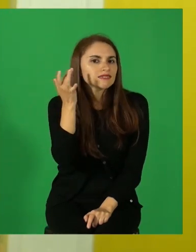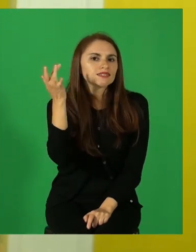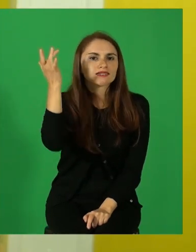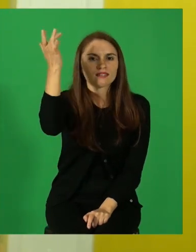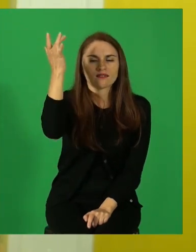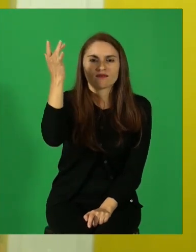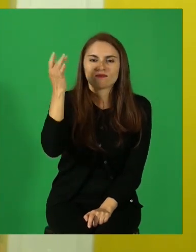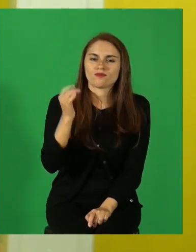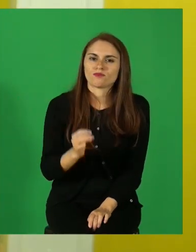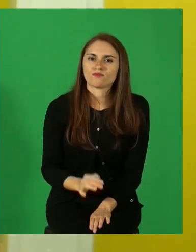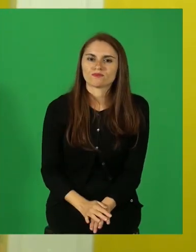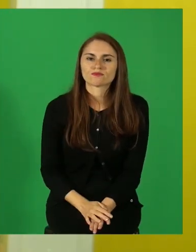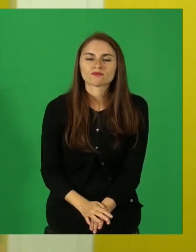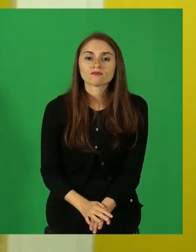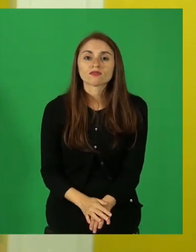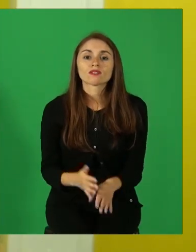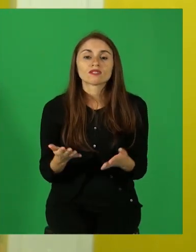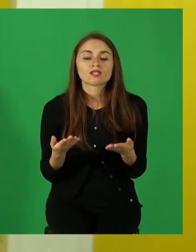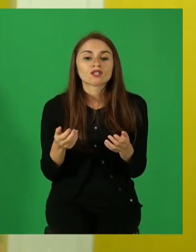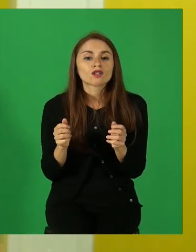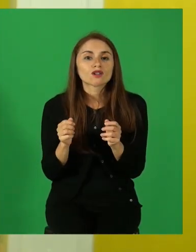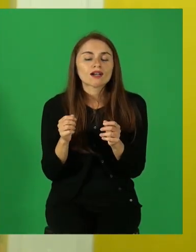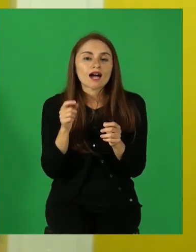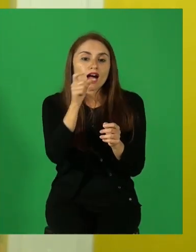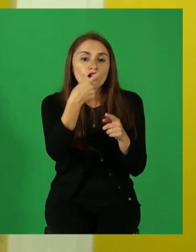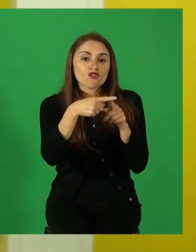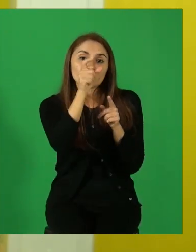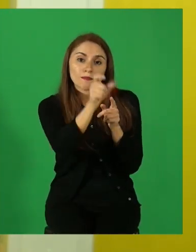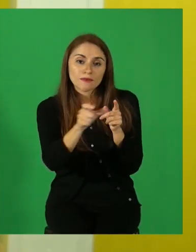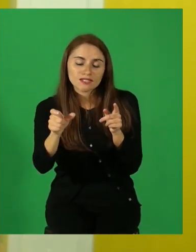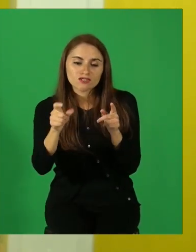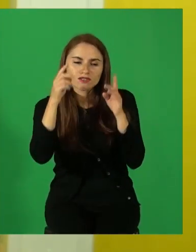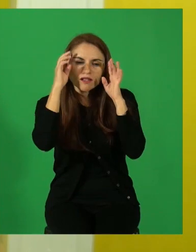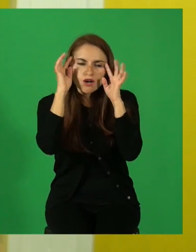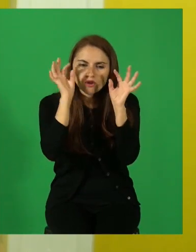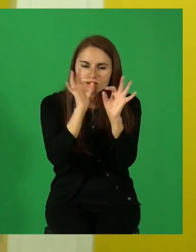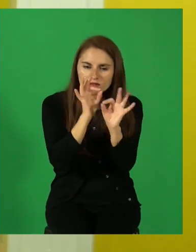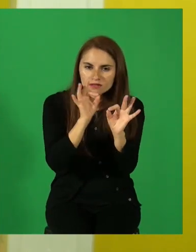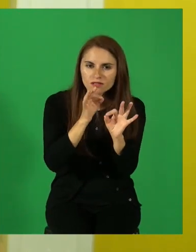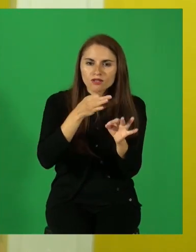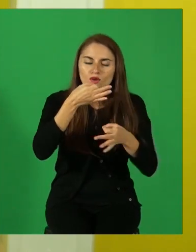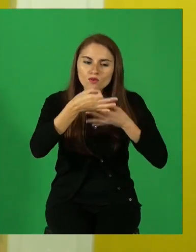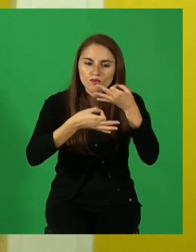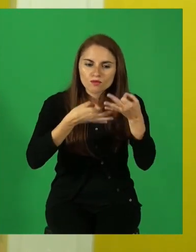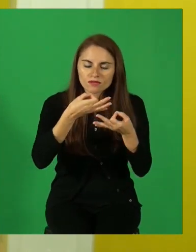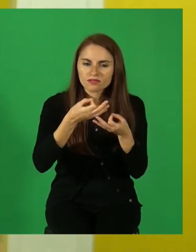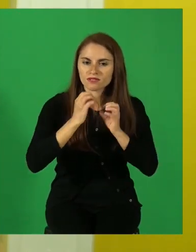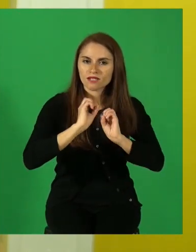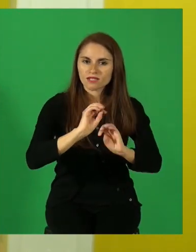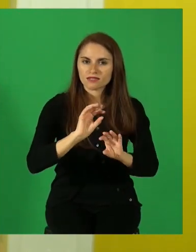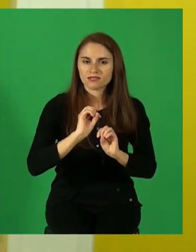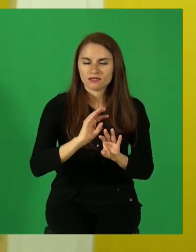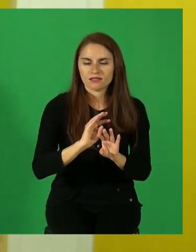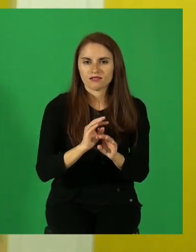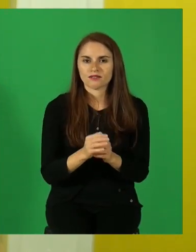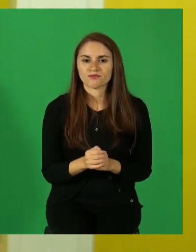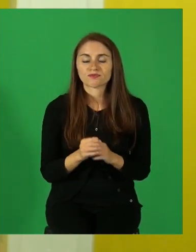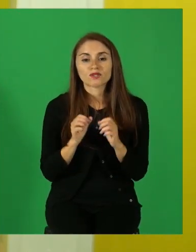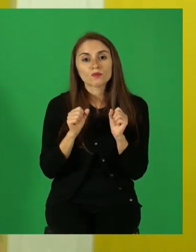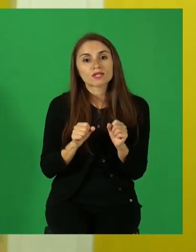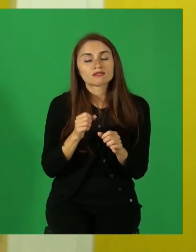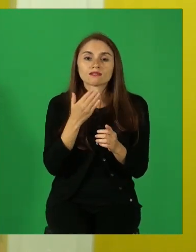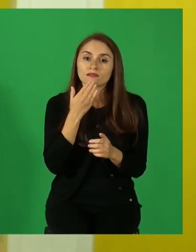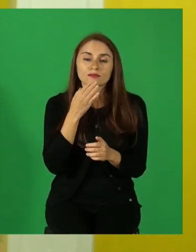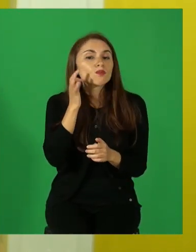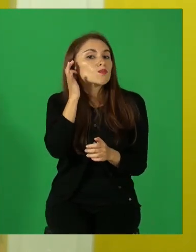su sabiduría y que la comparte con sabios consejos también. Podría ser una anciana